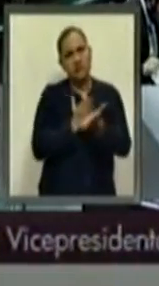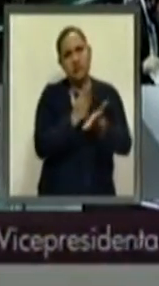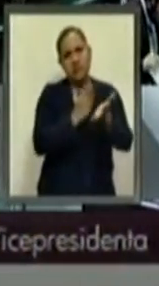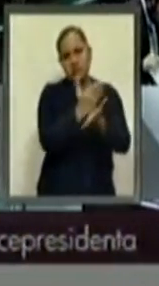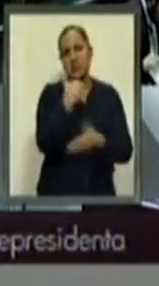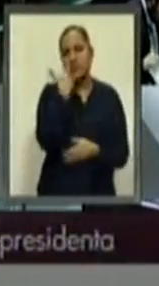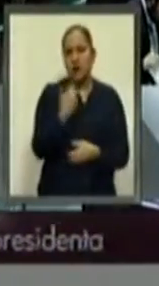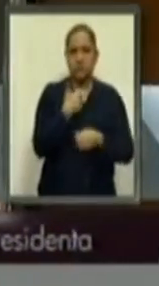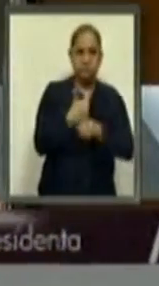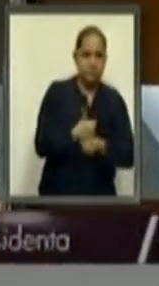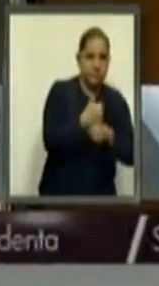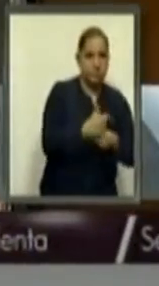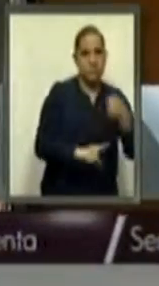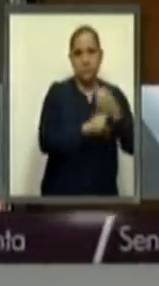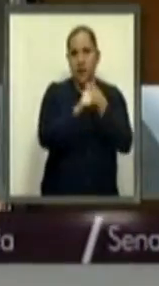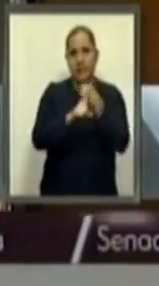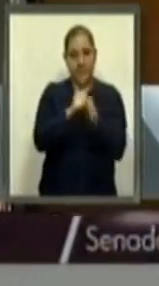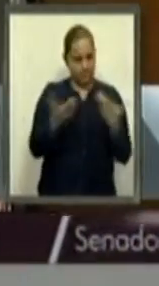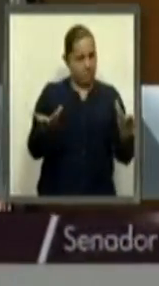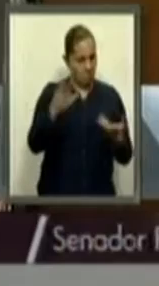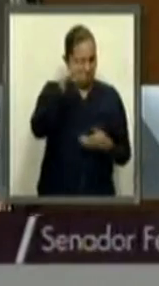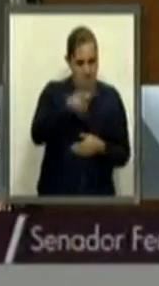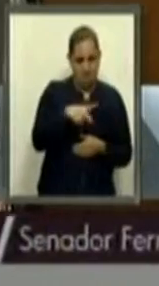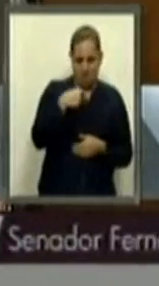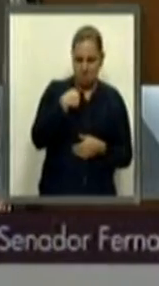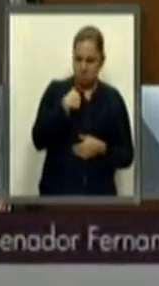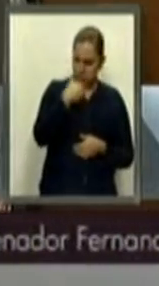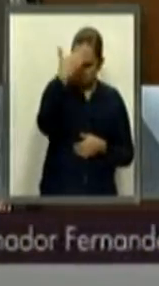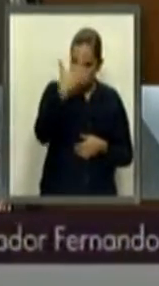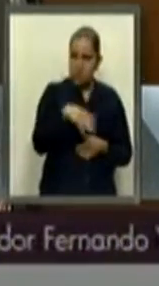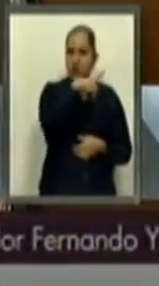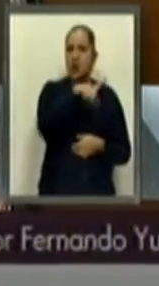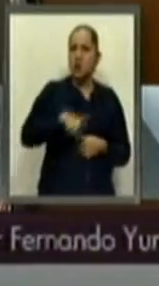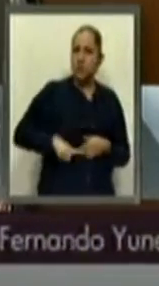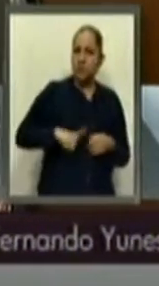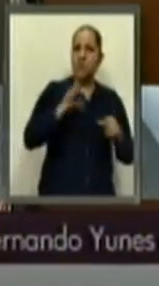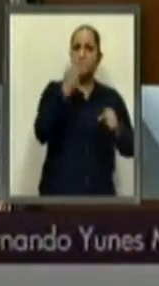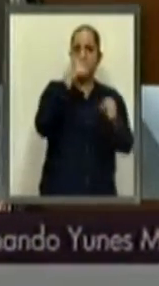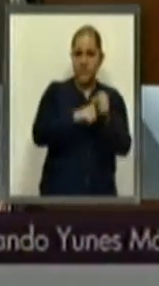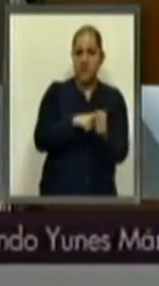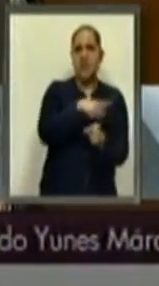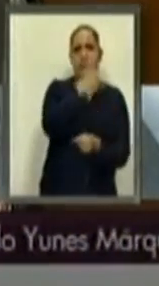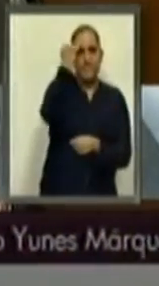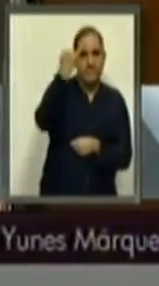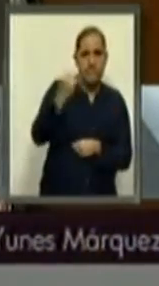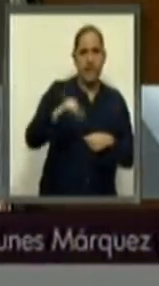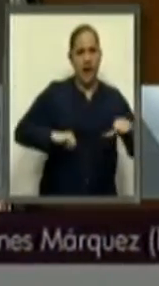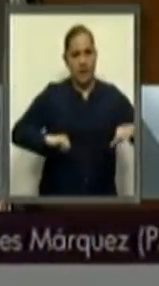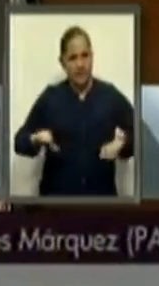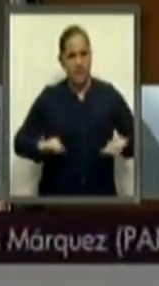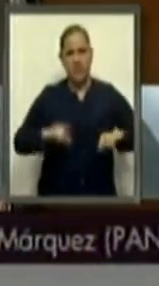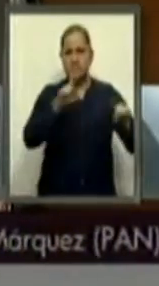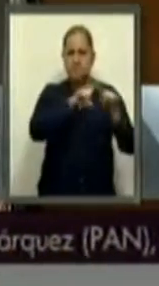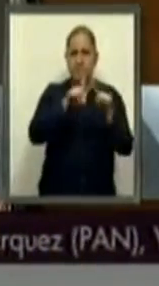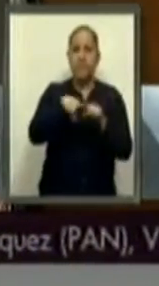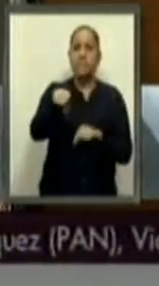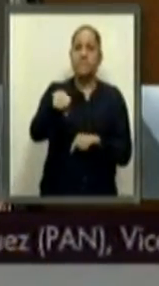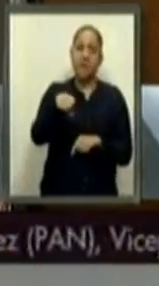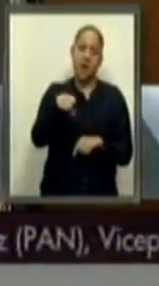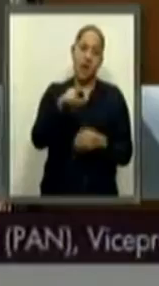el gobierno federal ha hecho grandes esfuerzos. De hecho, junto con la esposa del presidente de Honduras,